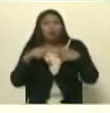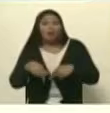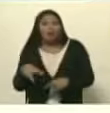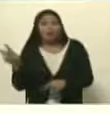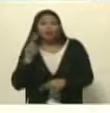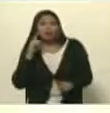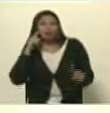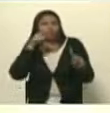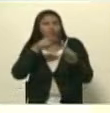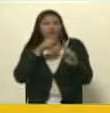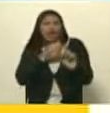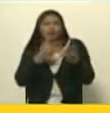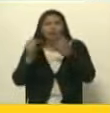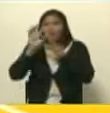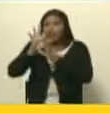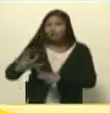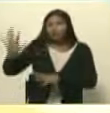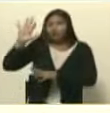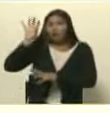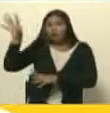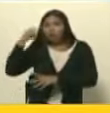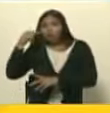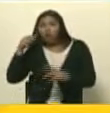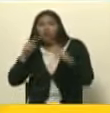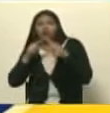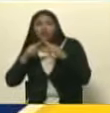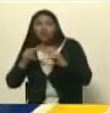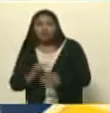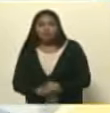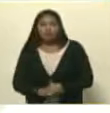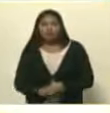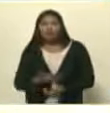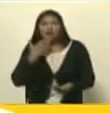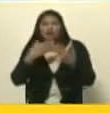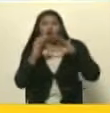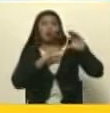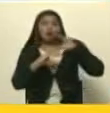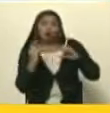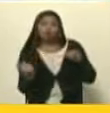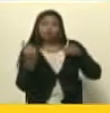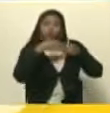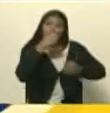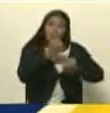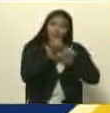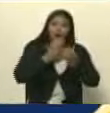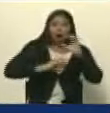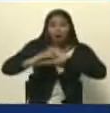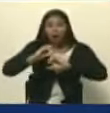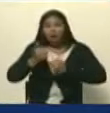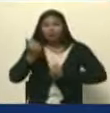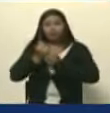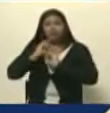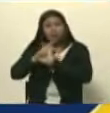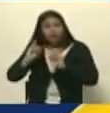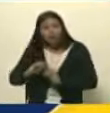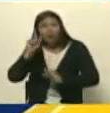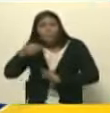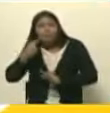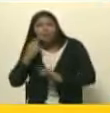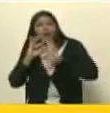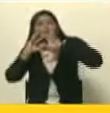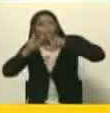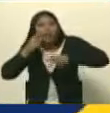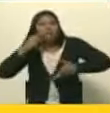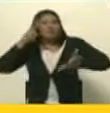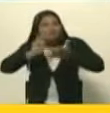llegó a otros lugares del mundo. Gracias también a esos comunicadores que se sumaron a esa comunicación alternativa para contar